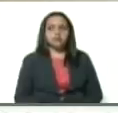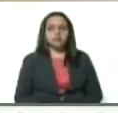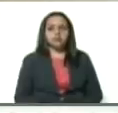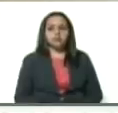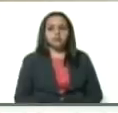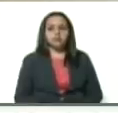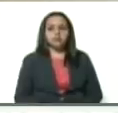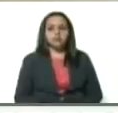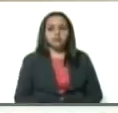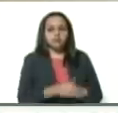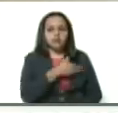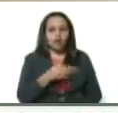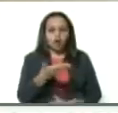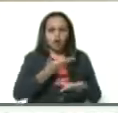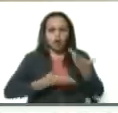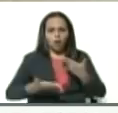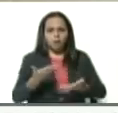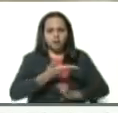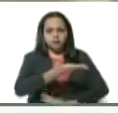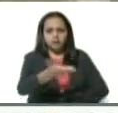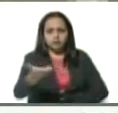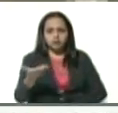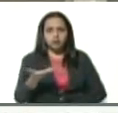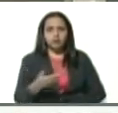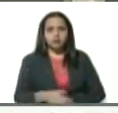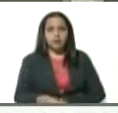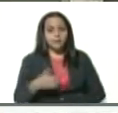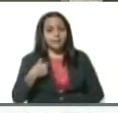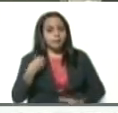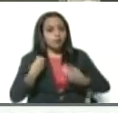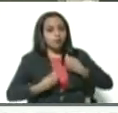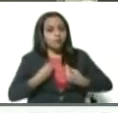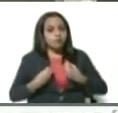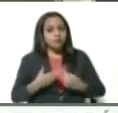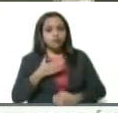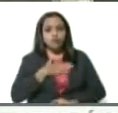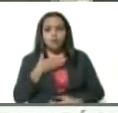Quiero compartir con ustedes mi preocupación.